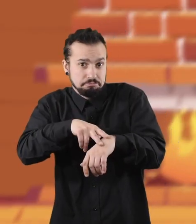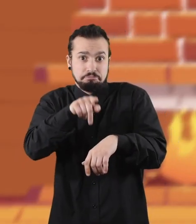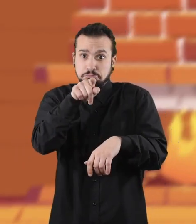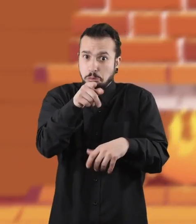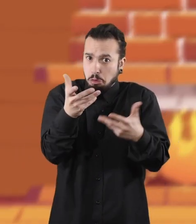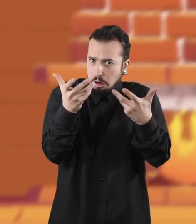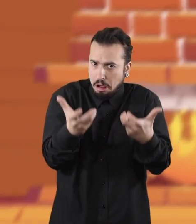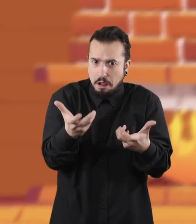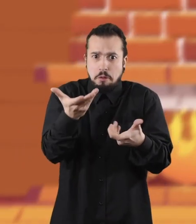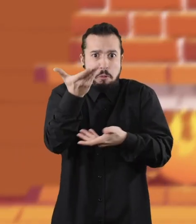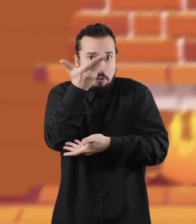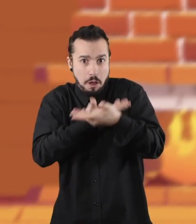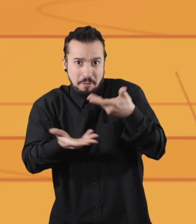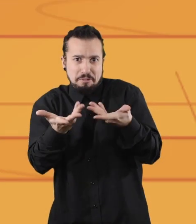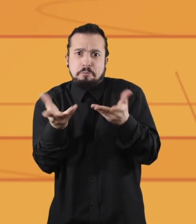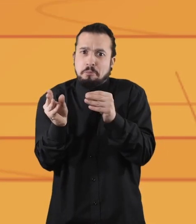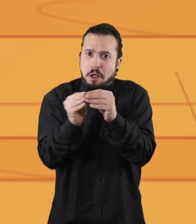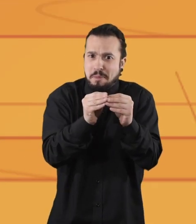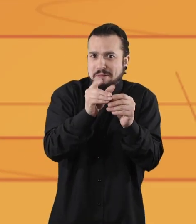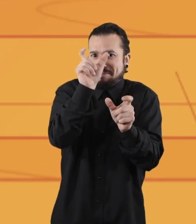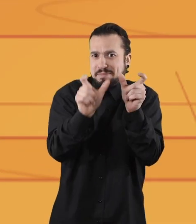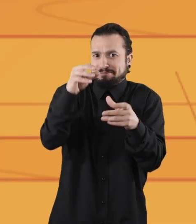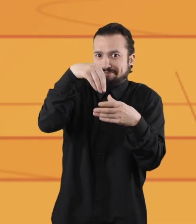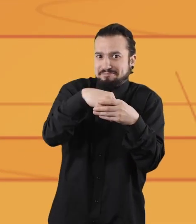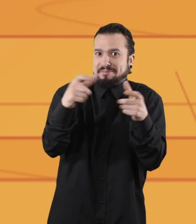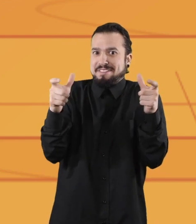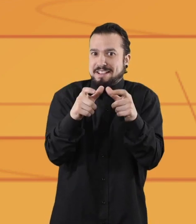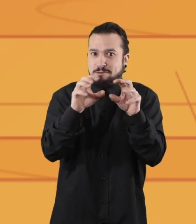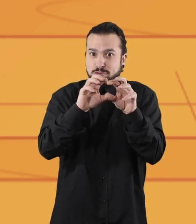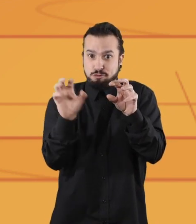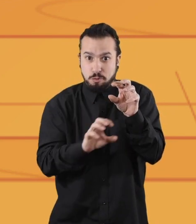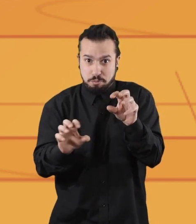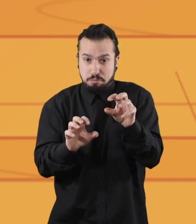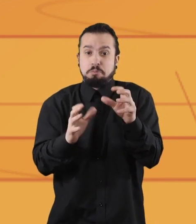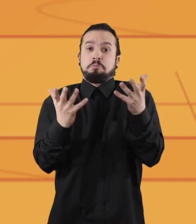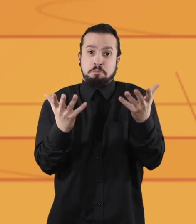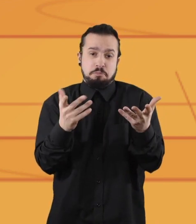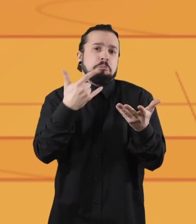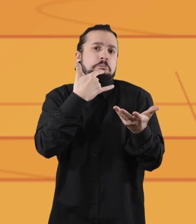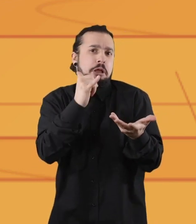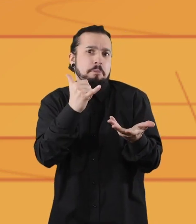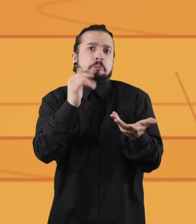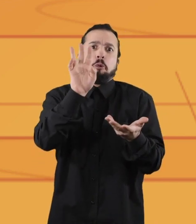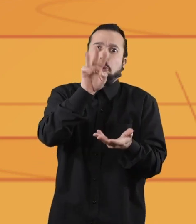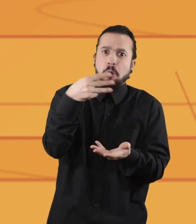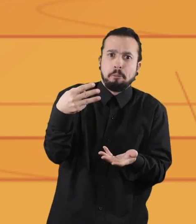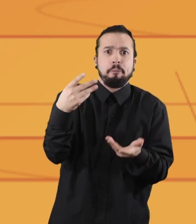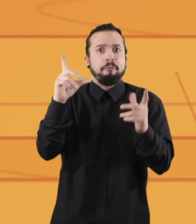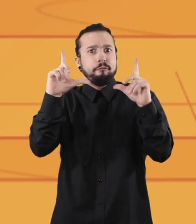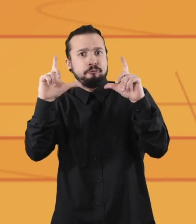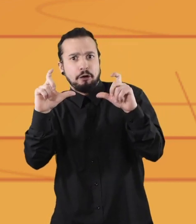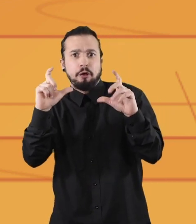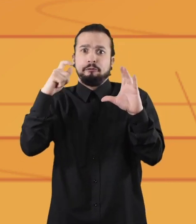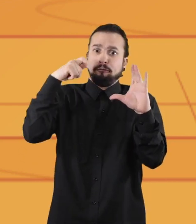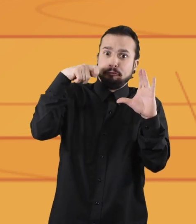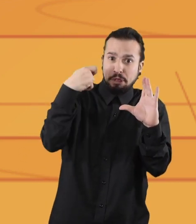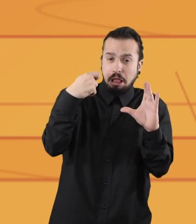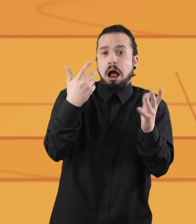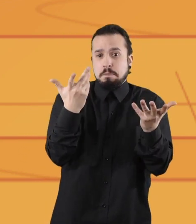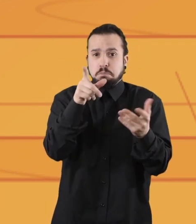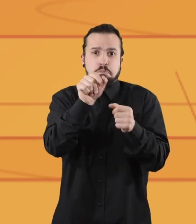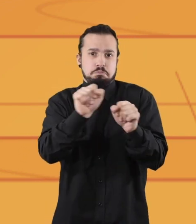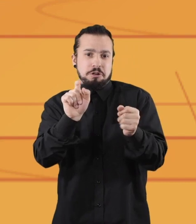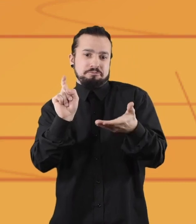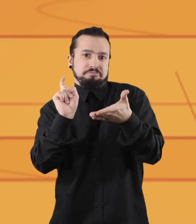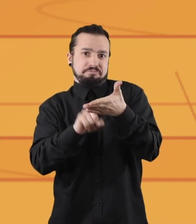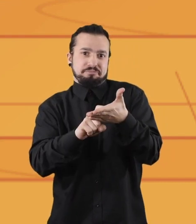Consejo. Esta opción es útil cuando querés compartir algún contenido con el resto de las personas participantes. Por ejemplo, una